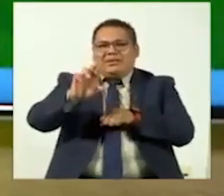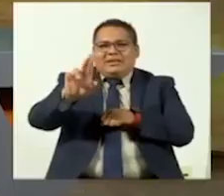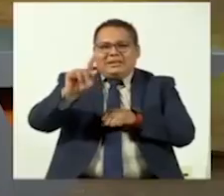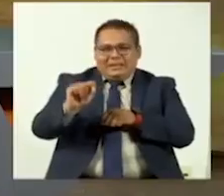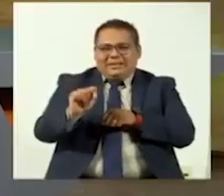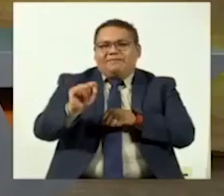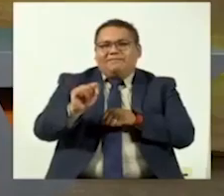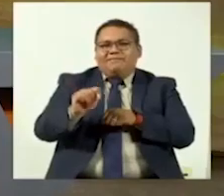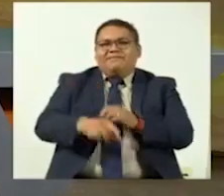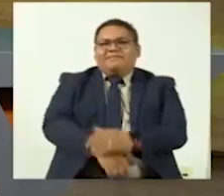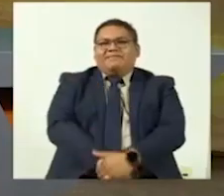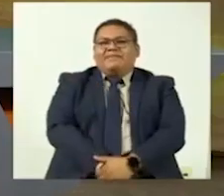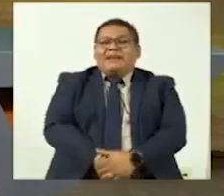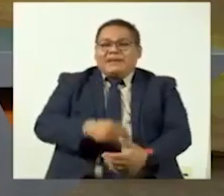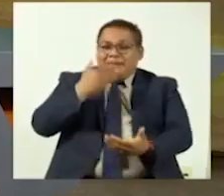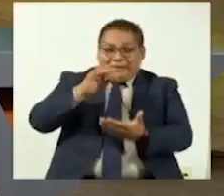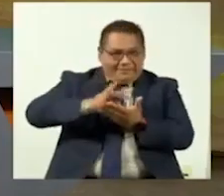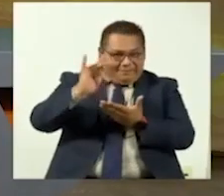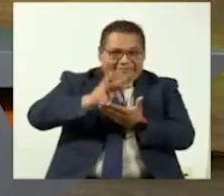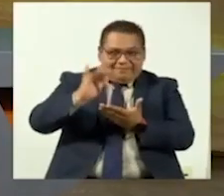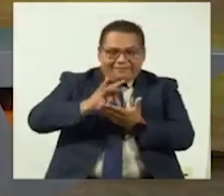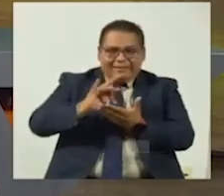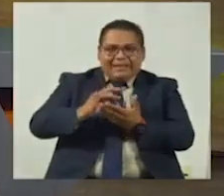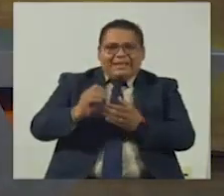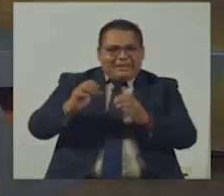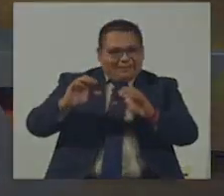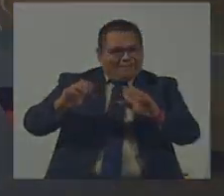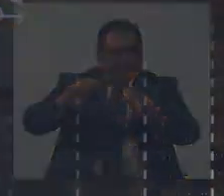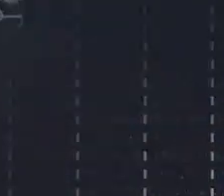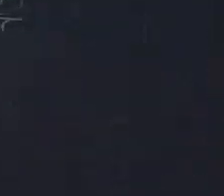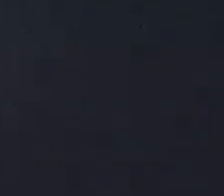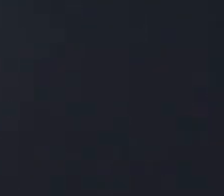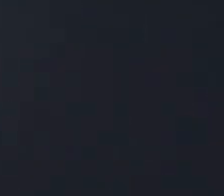Jalisco TV. Muy bien. Muchas gracias. No, al contrario. Exito. a ustedes.